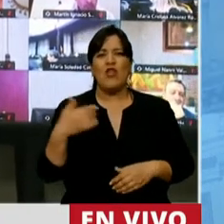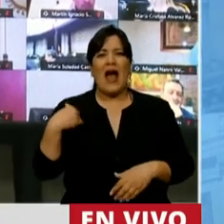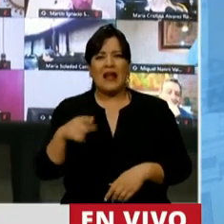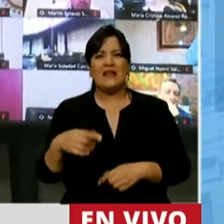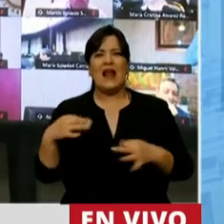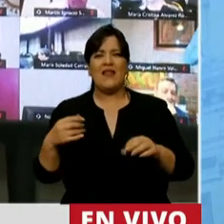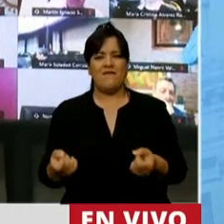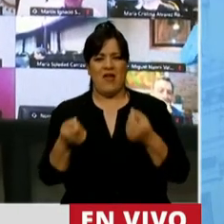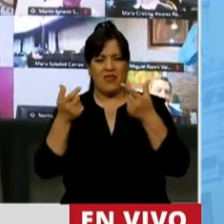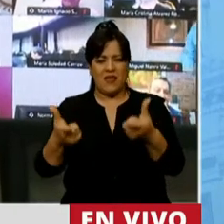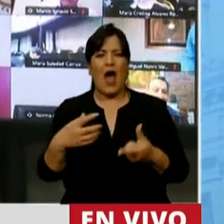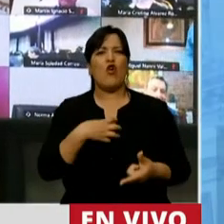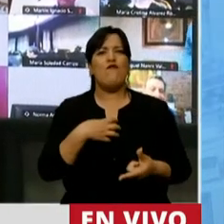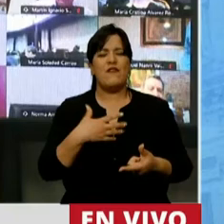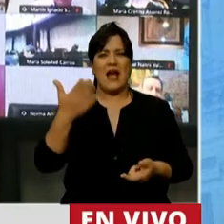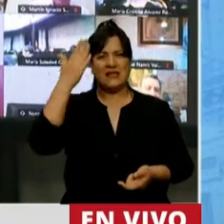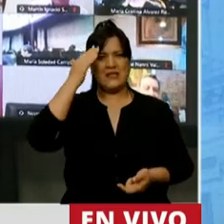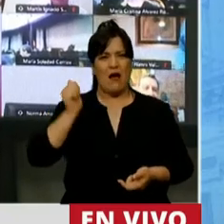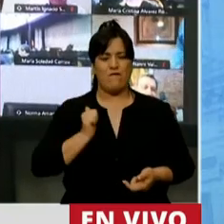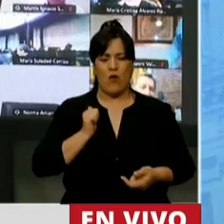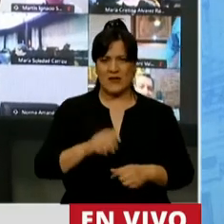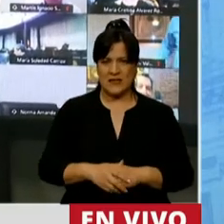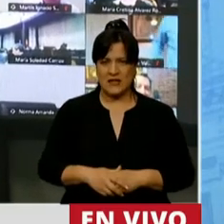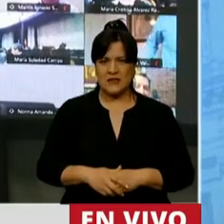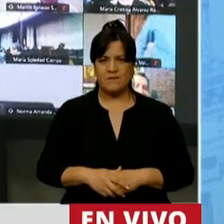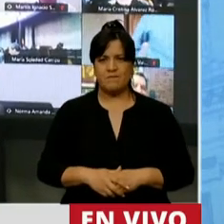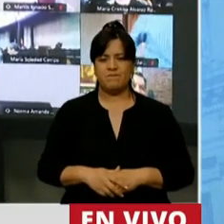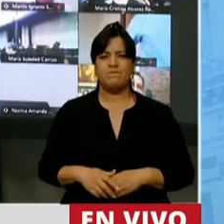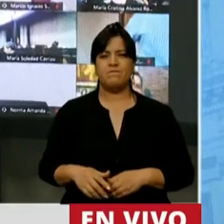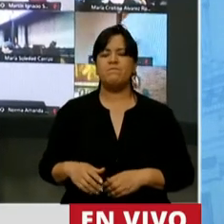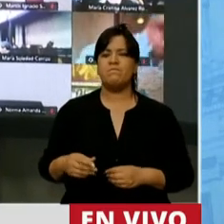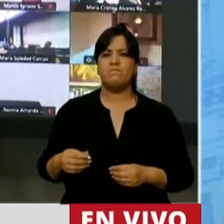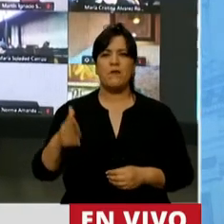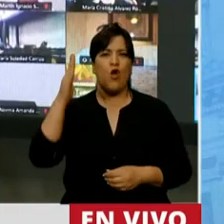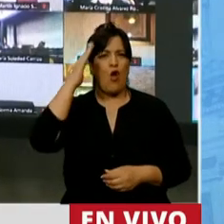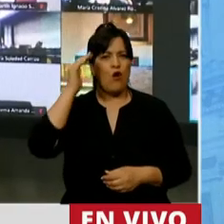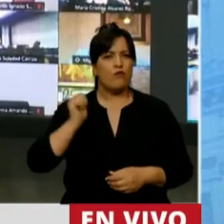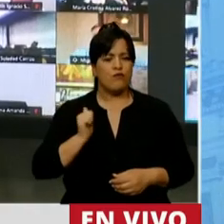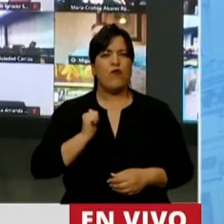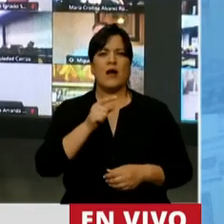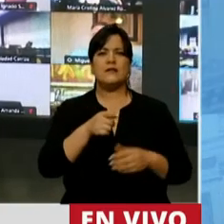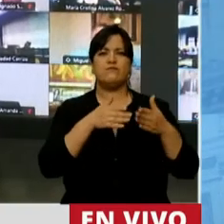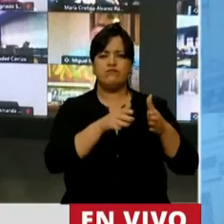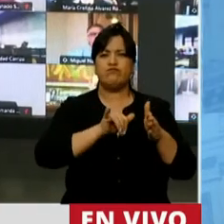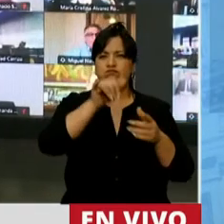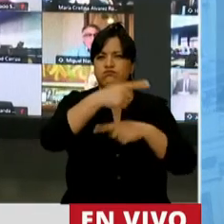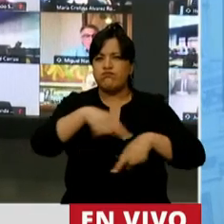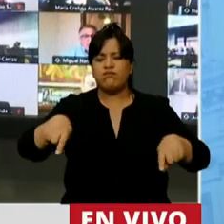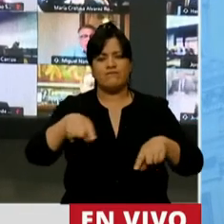confianza en nuestras Fuerzas Armadas, que sepamos que son fuerzas con las que podemos contar y que son